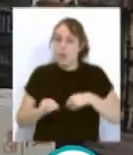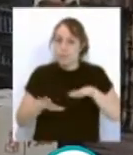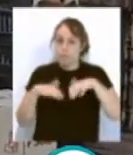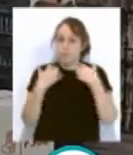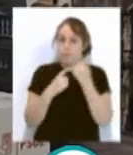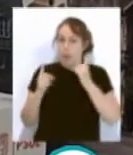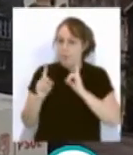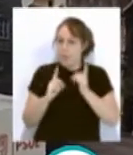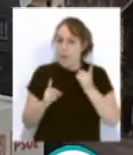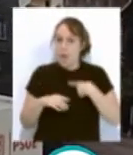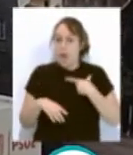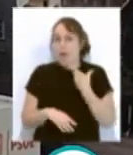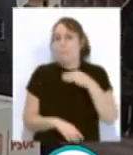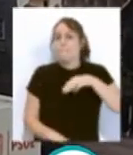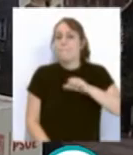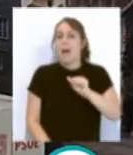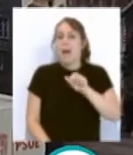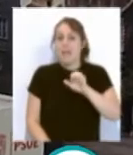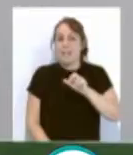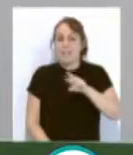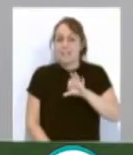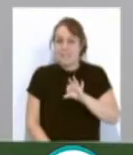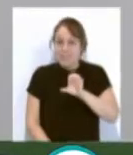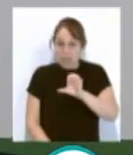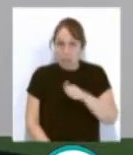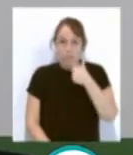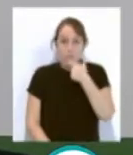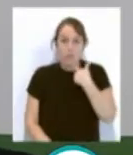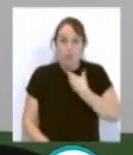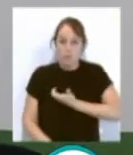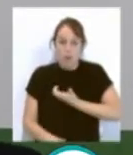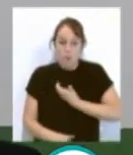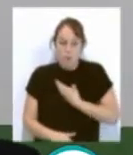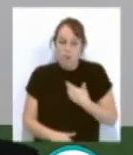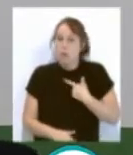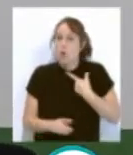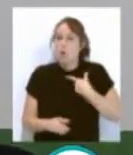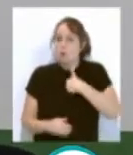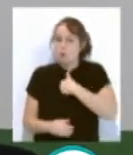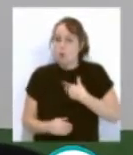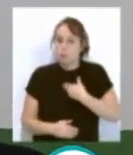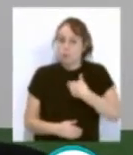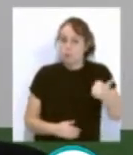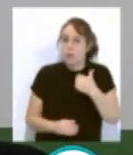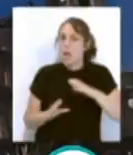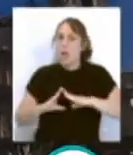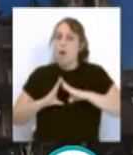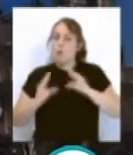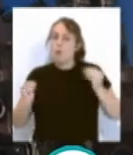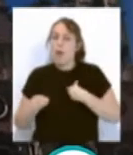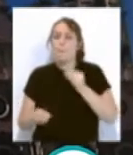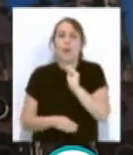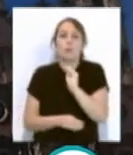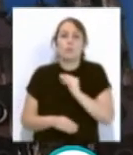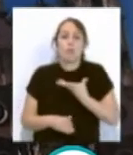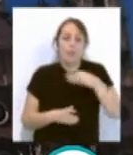andaluza Araceli Maese rechaza que se quiten competencias a los ayuntamientos y pregunta al Ejecutivo Autonómico qué va a pasar con el personal